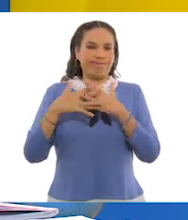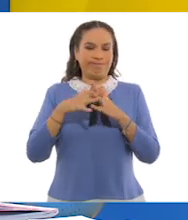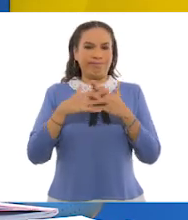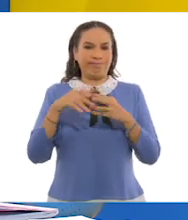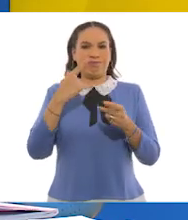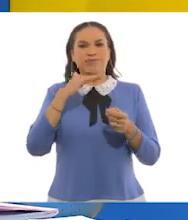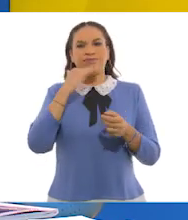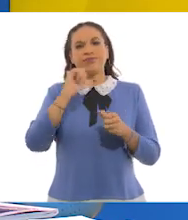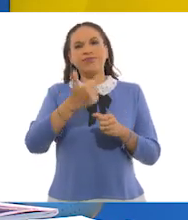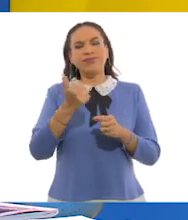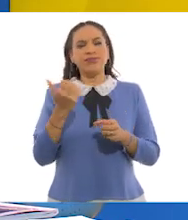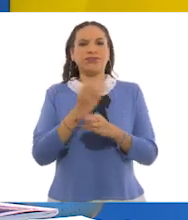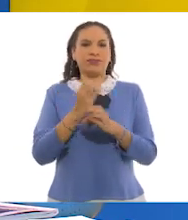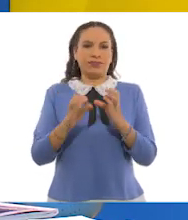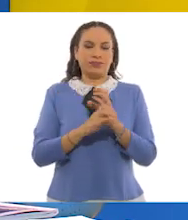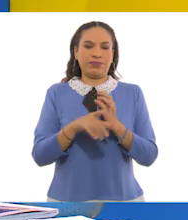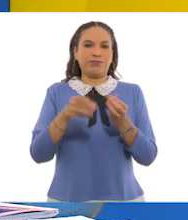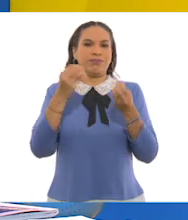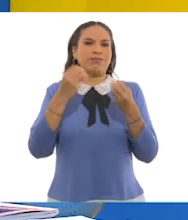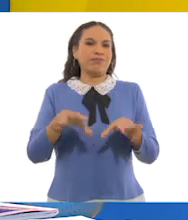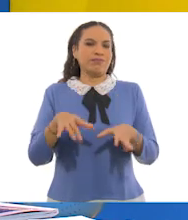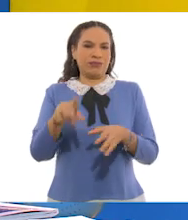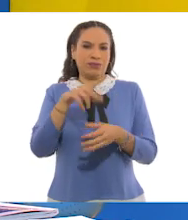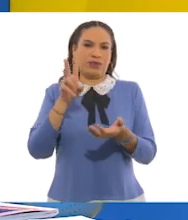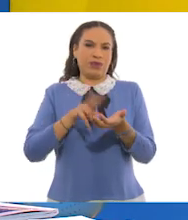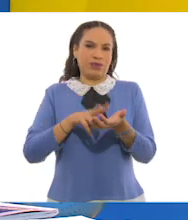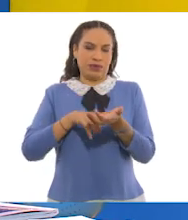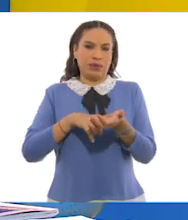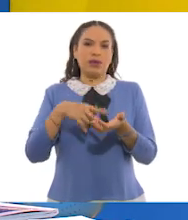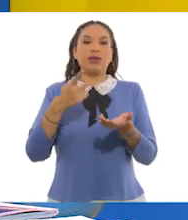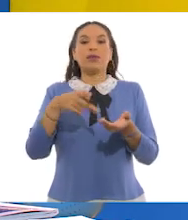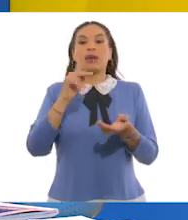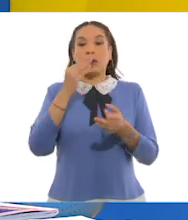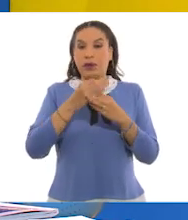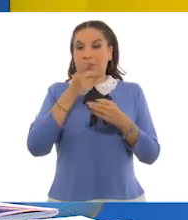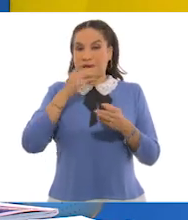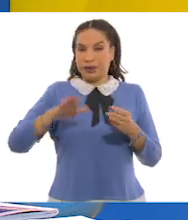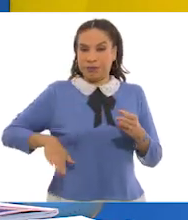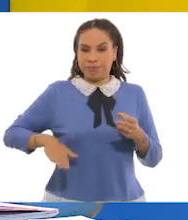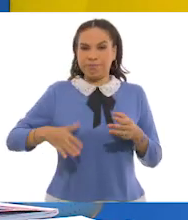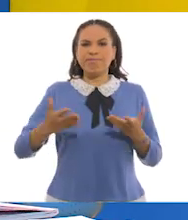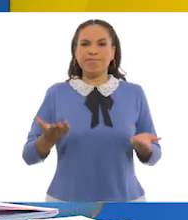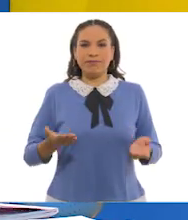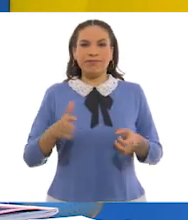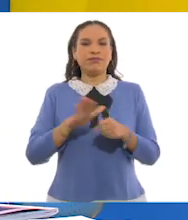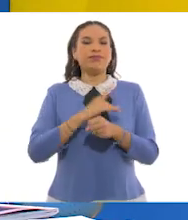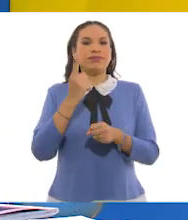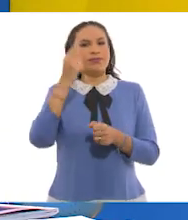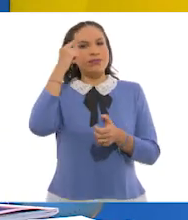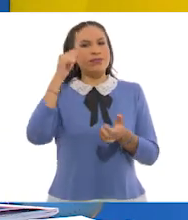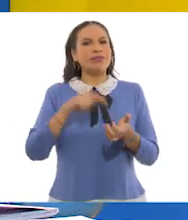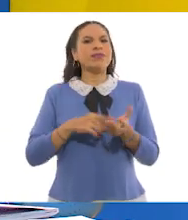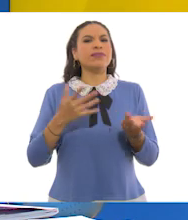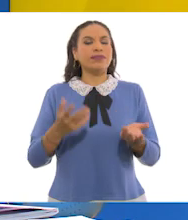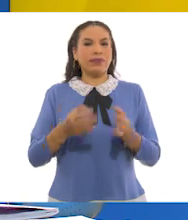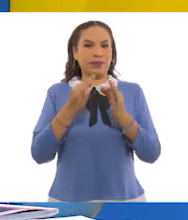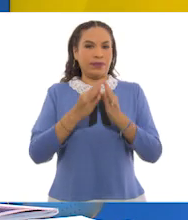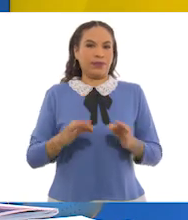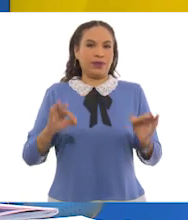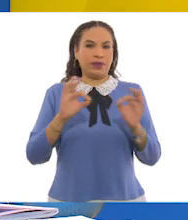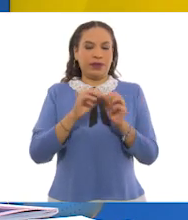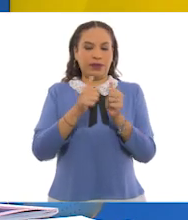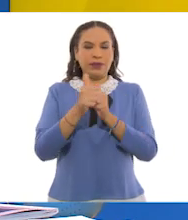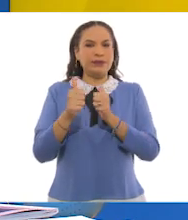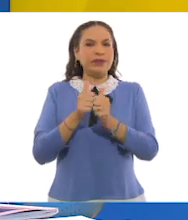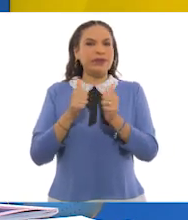ensucien con otros residuos y pierdan su valor. Pero además de lo que acabo de mencionar, ¿por qué creen que es importante